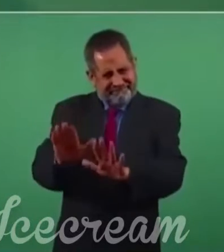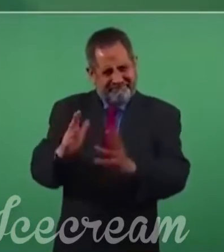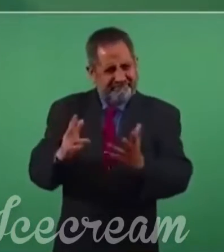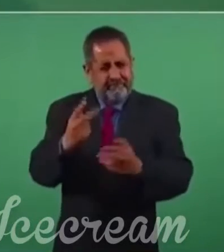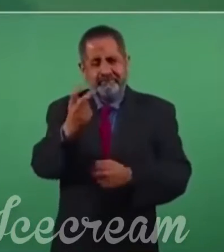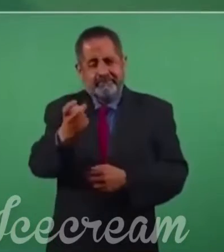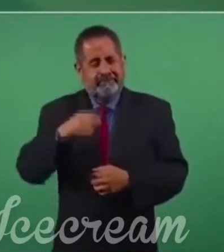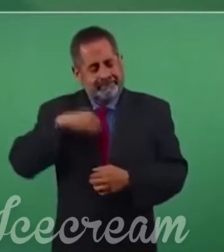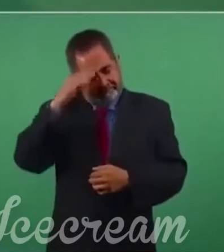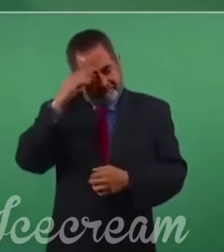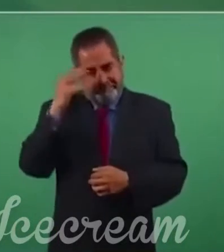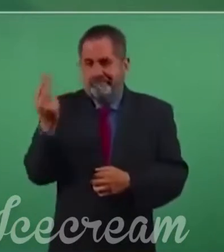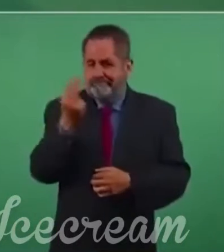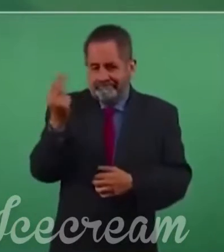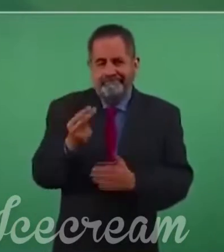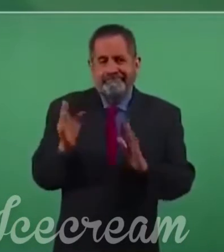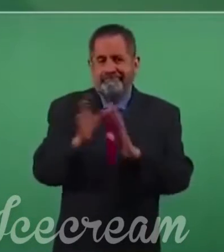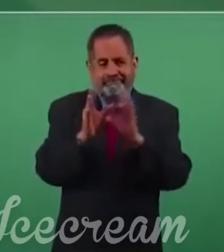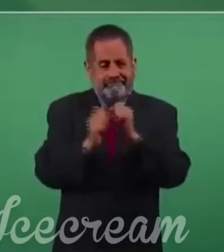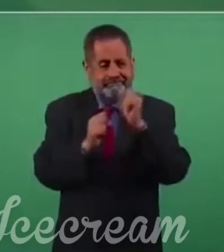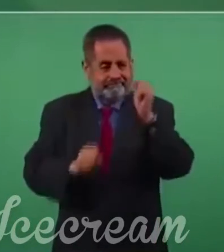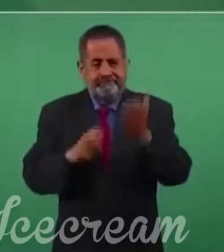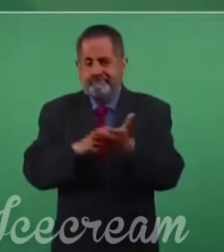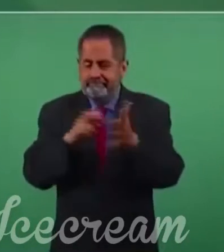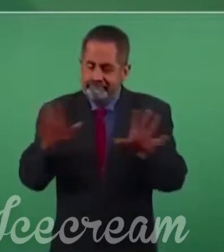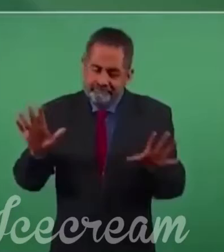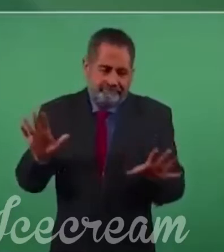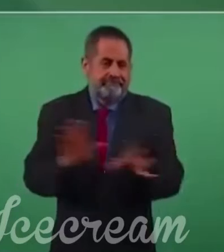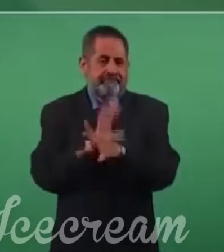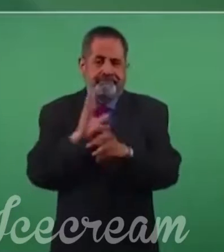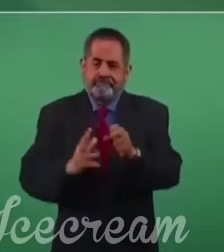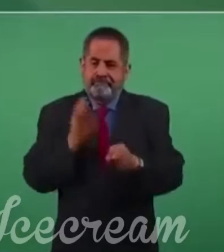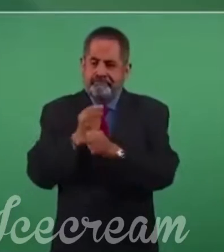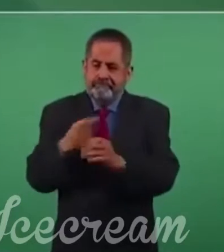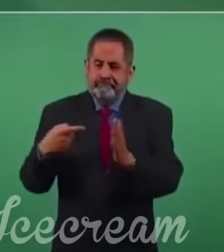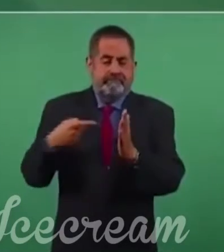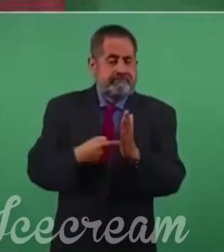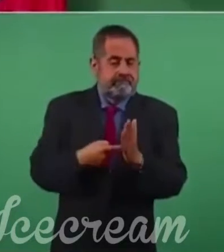Y para eso se requiere una reforma constitucional,